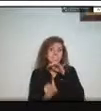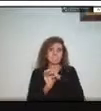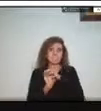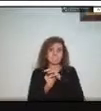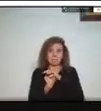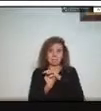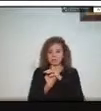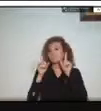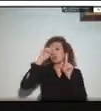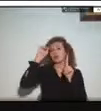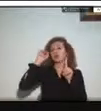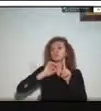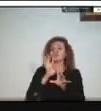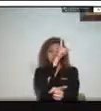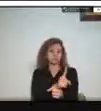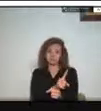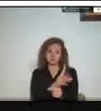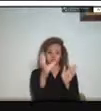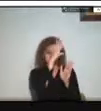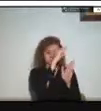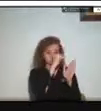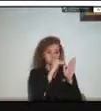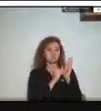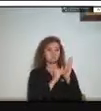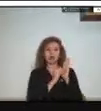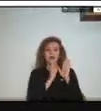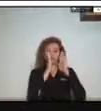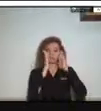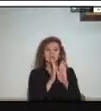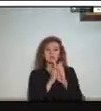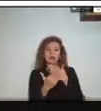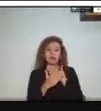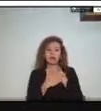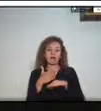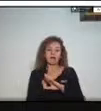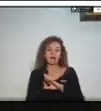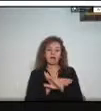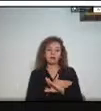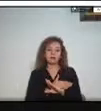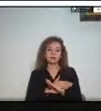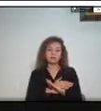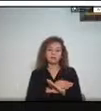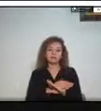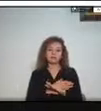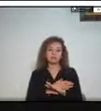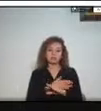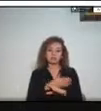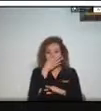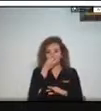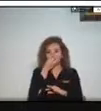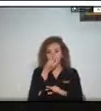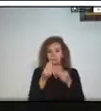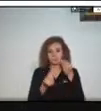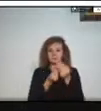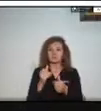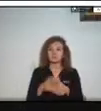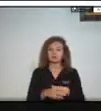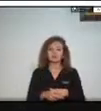tomado toda vez que nos han hecho nos han estigmatizado en el país